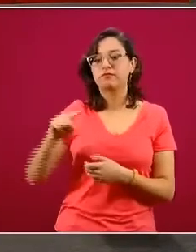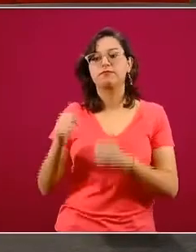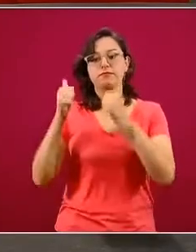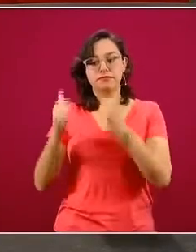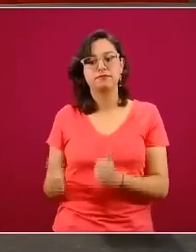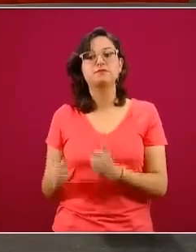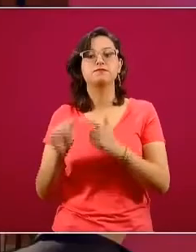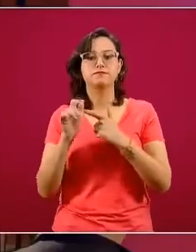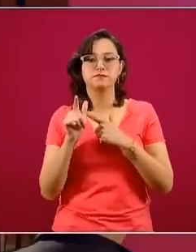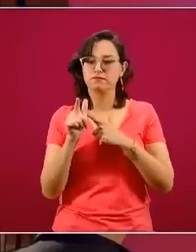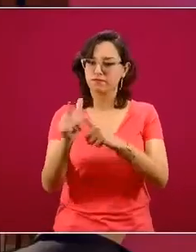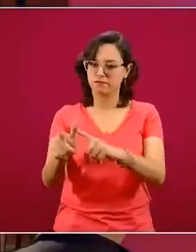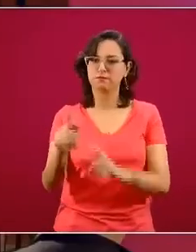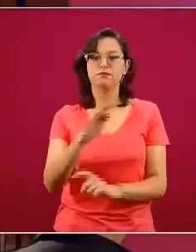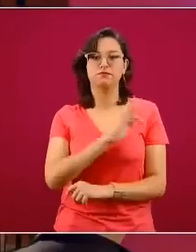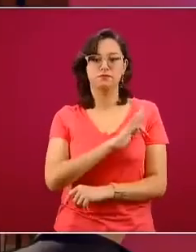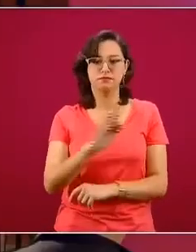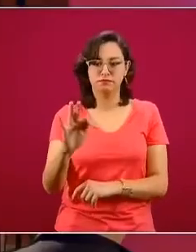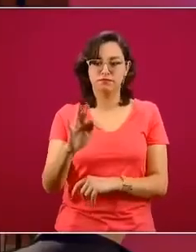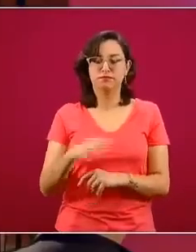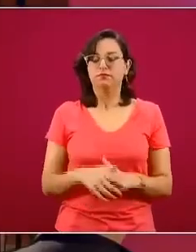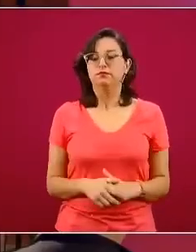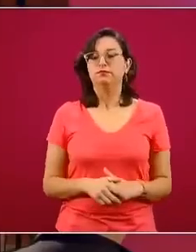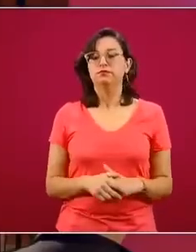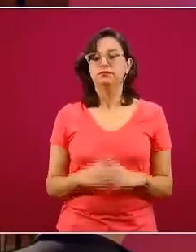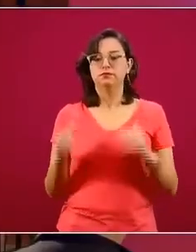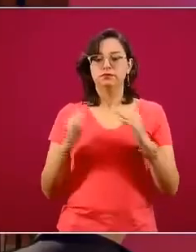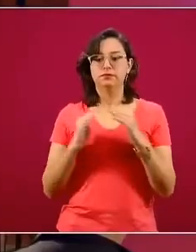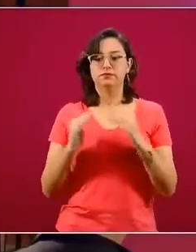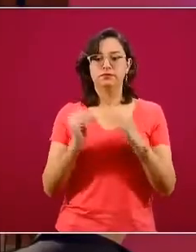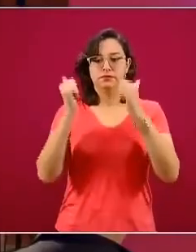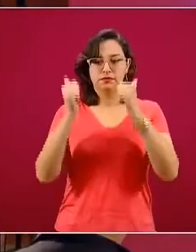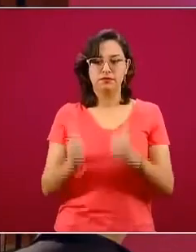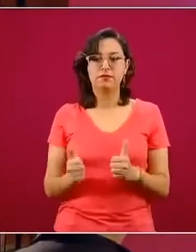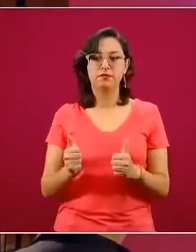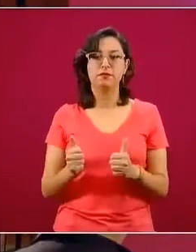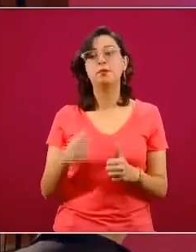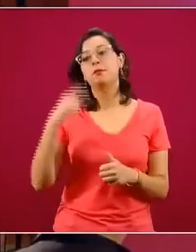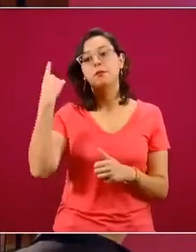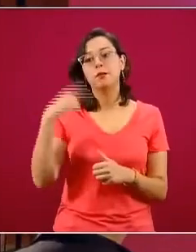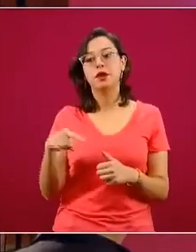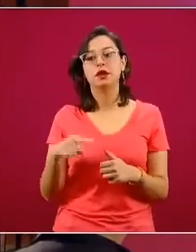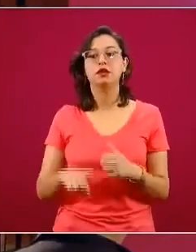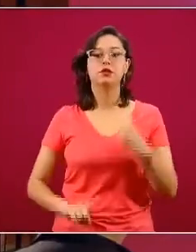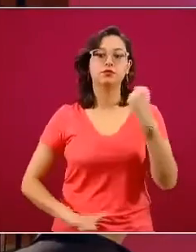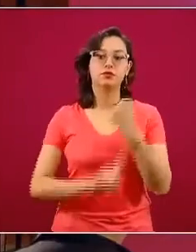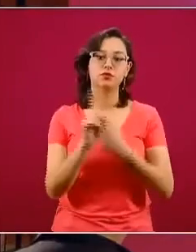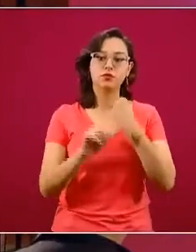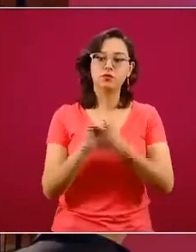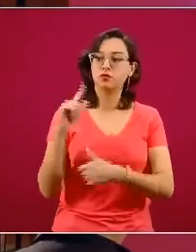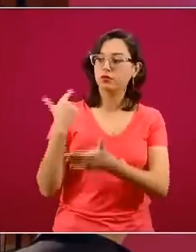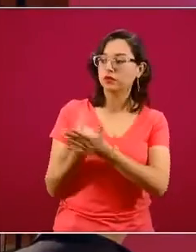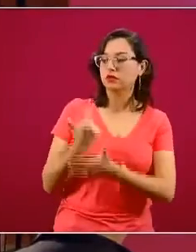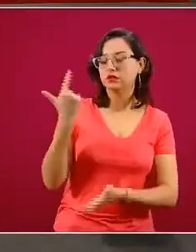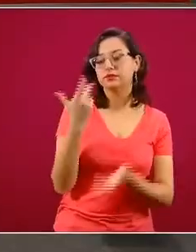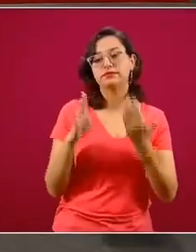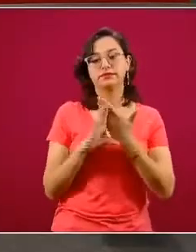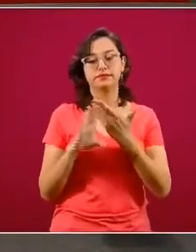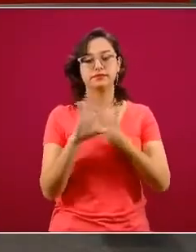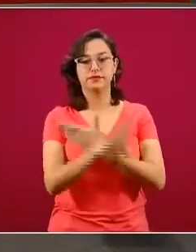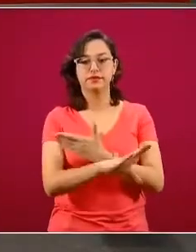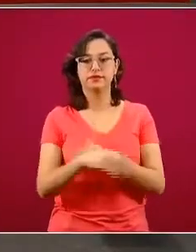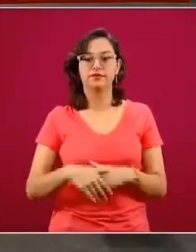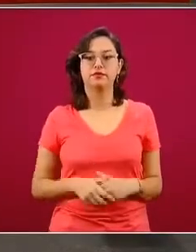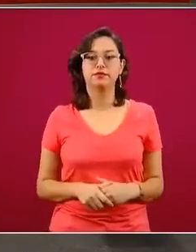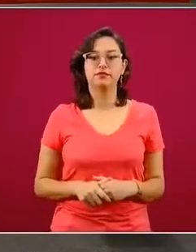mantener ese autorresguardo domiciliario y podamos entonces evitar ese riesgo de complicaciones que tienen de por sí